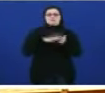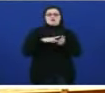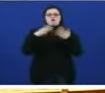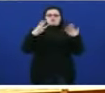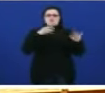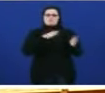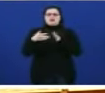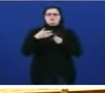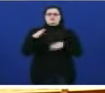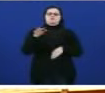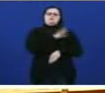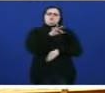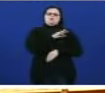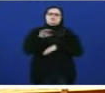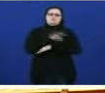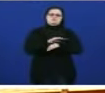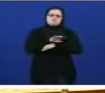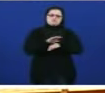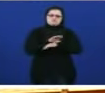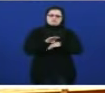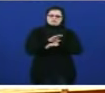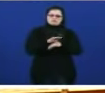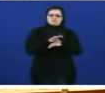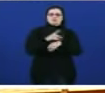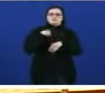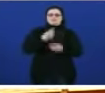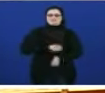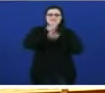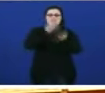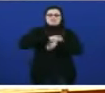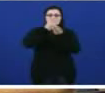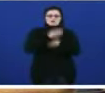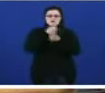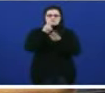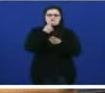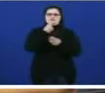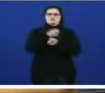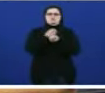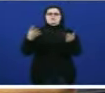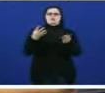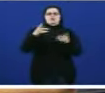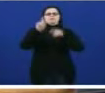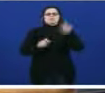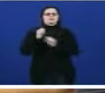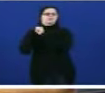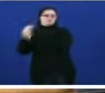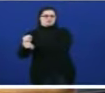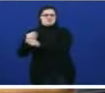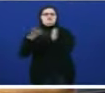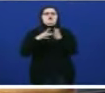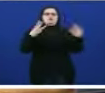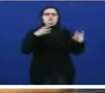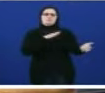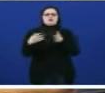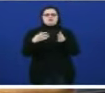a señora Conselleira do Ramo declarou en roda de prensa que o número de dependentes atendidos 8 de marzo de 2010 chegaba xa